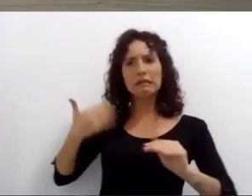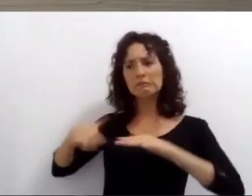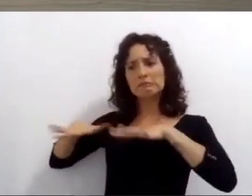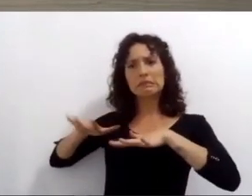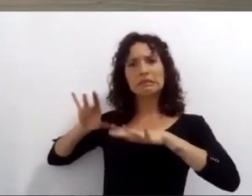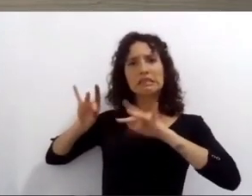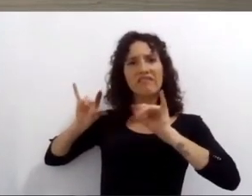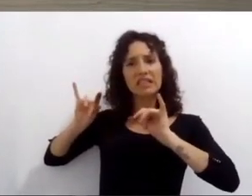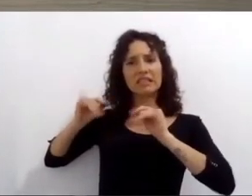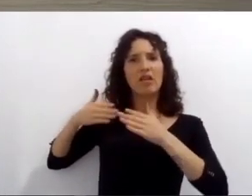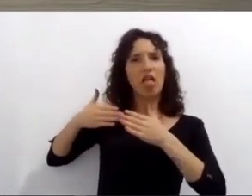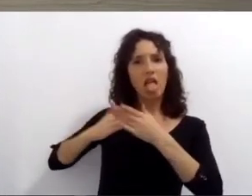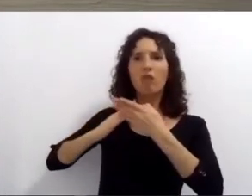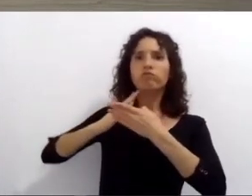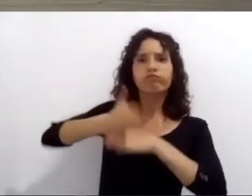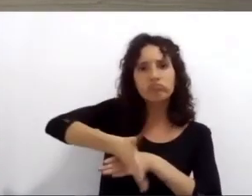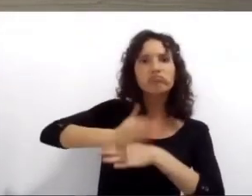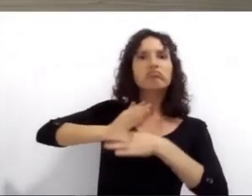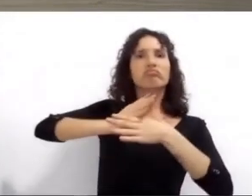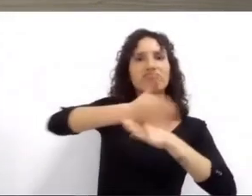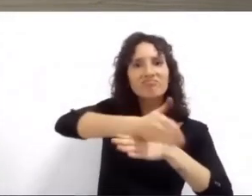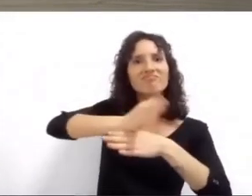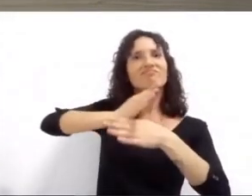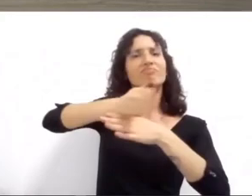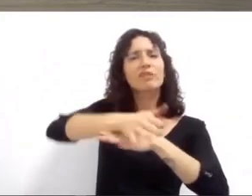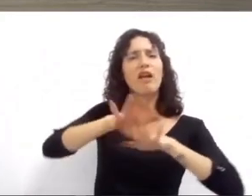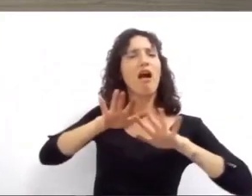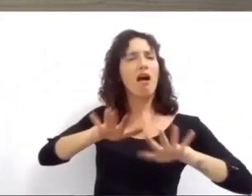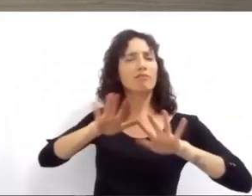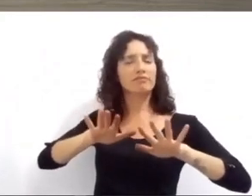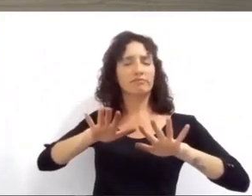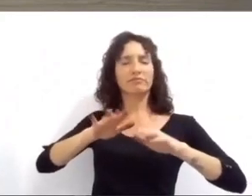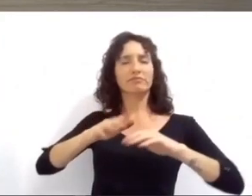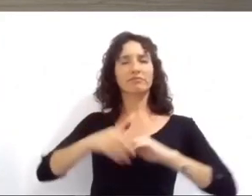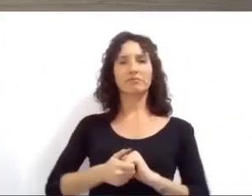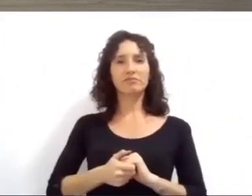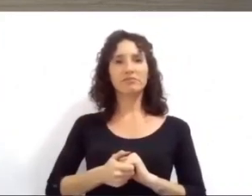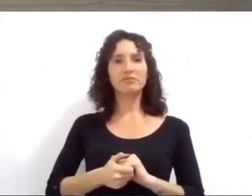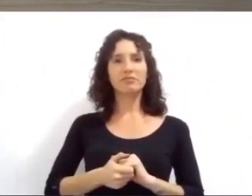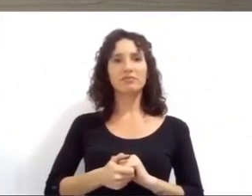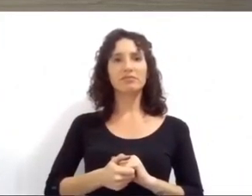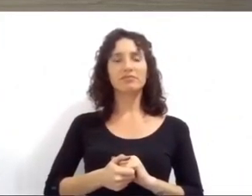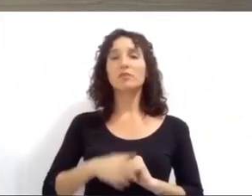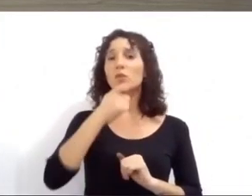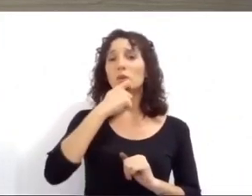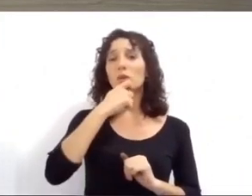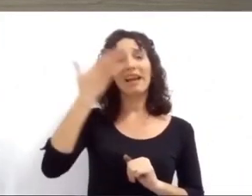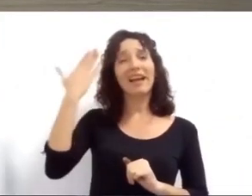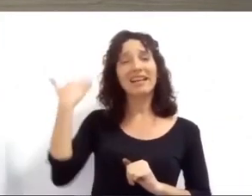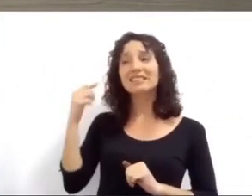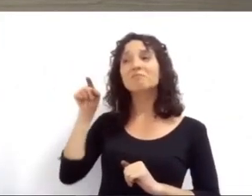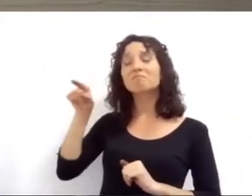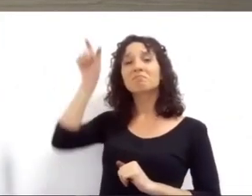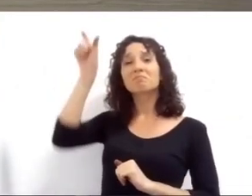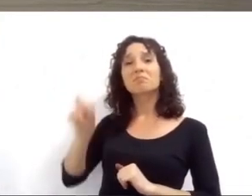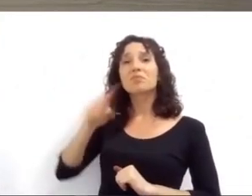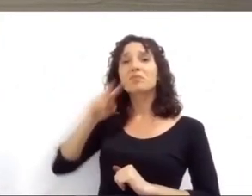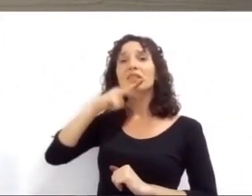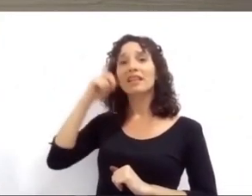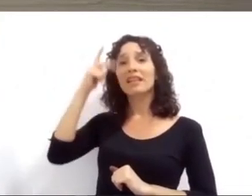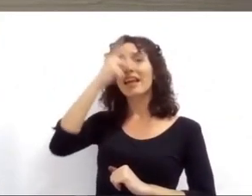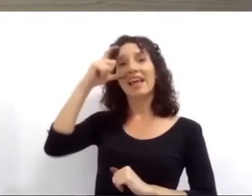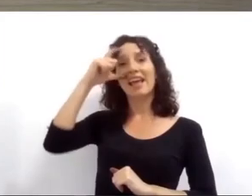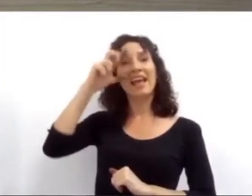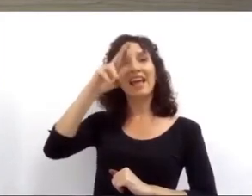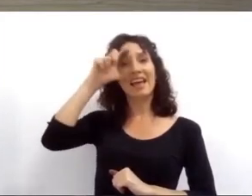atravesar los buenos y los malos uno de ellos el gran Lito Nevia escribió alguna vez que andar